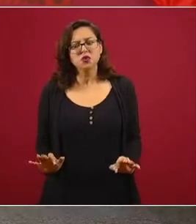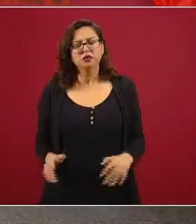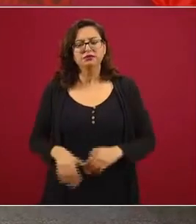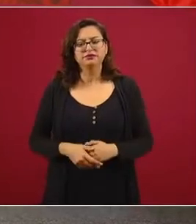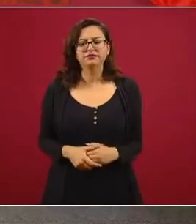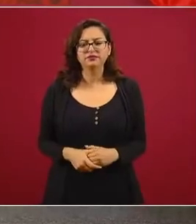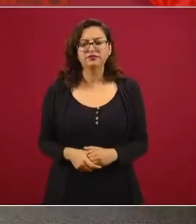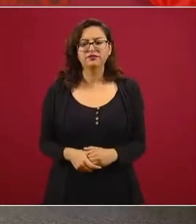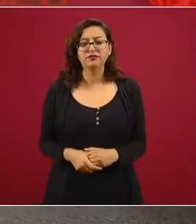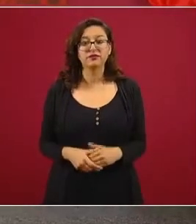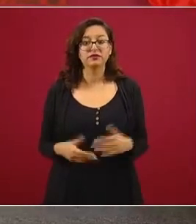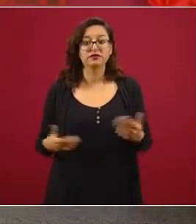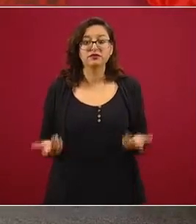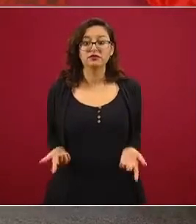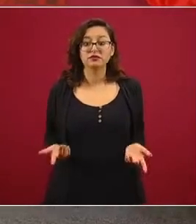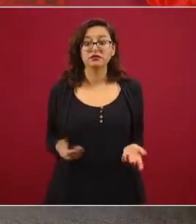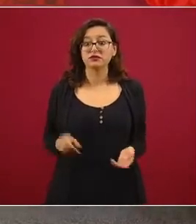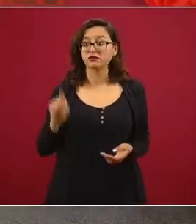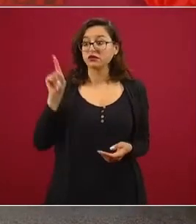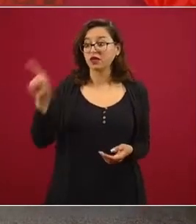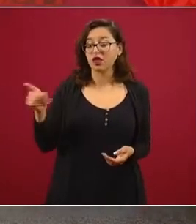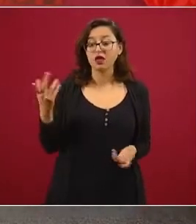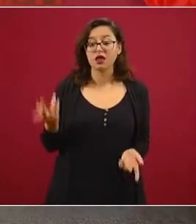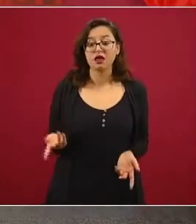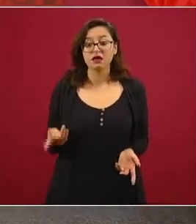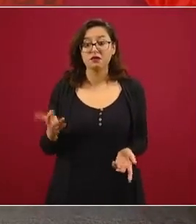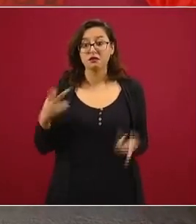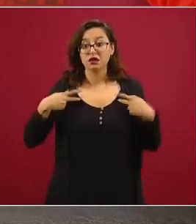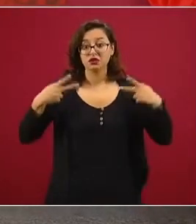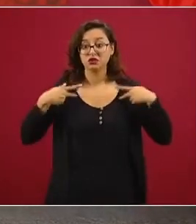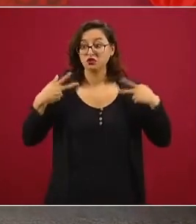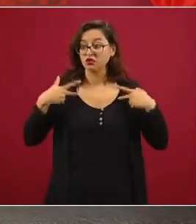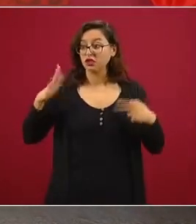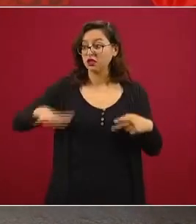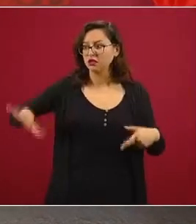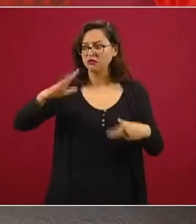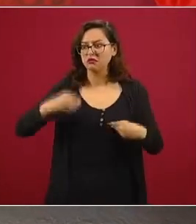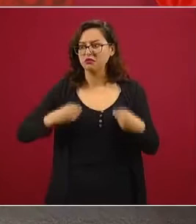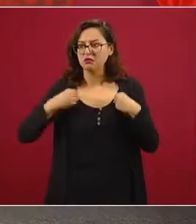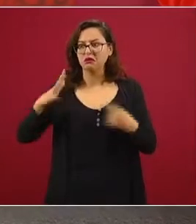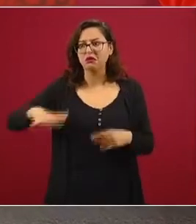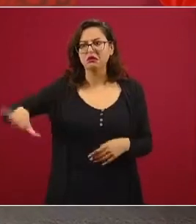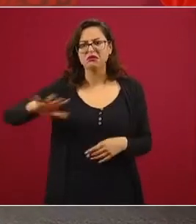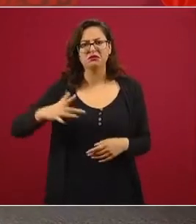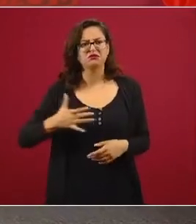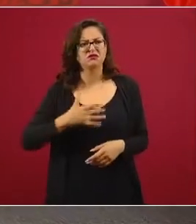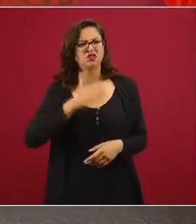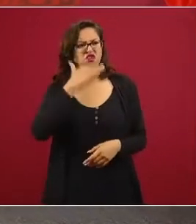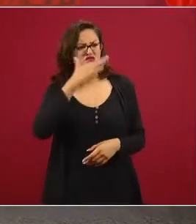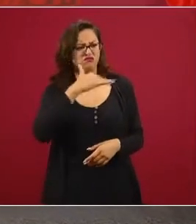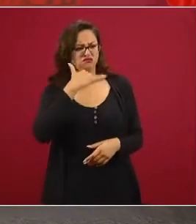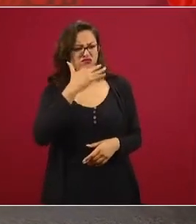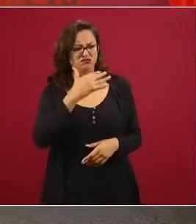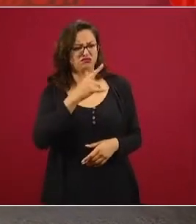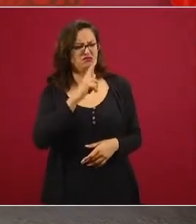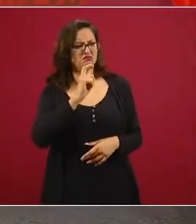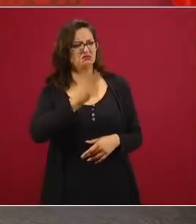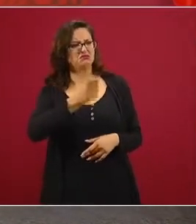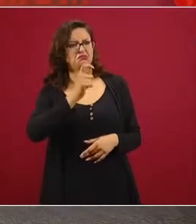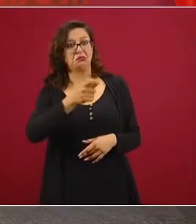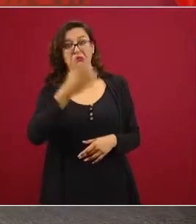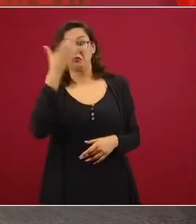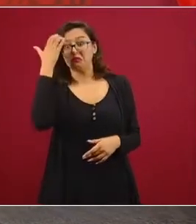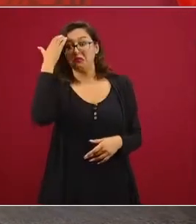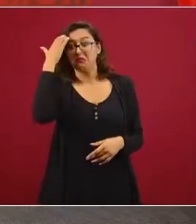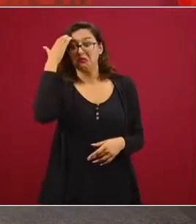Los daneses no saben qué es la corrupción, es algo ajeno